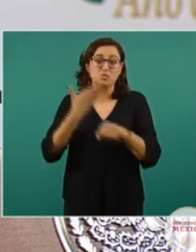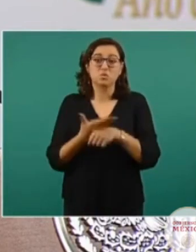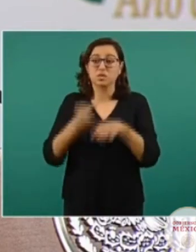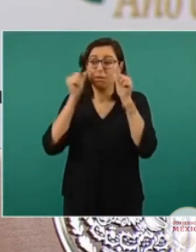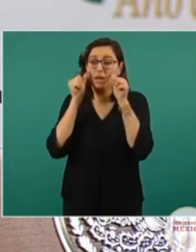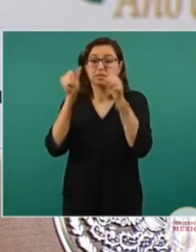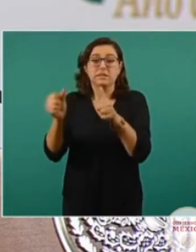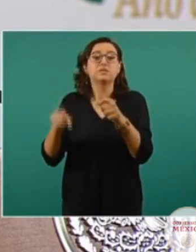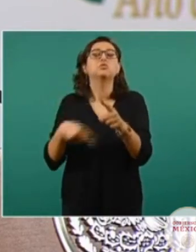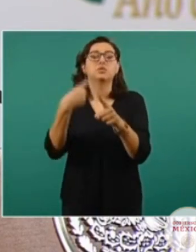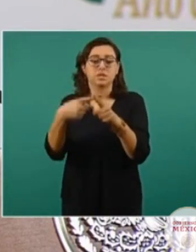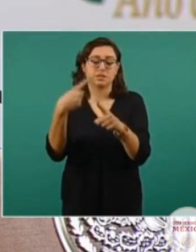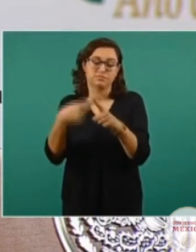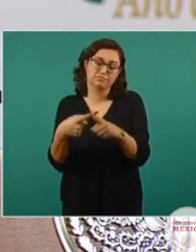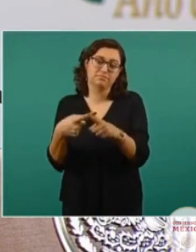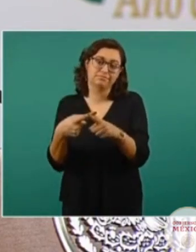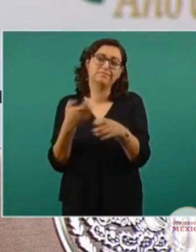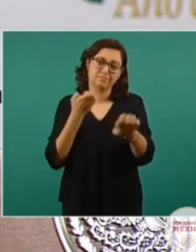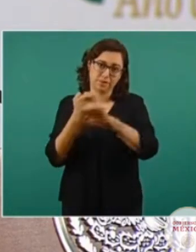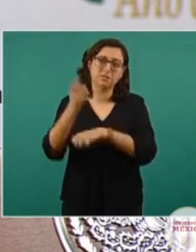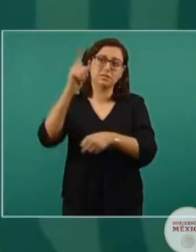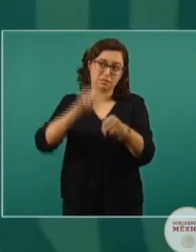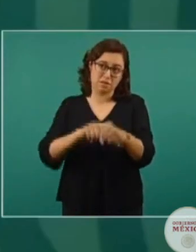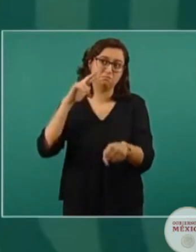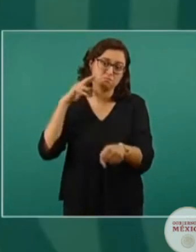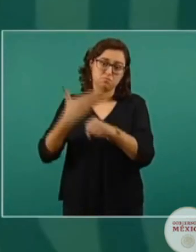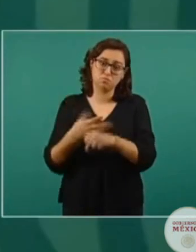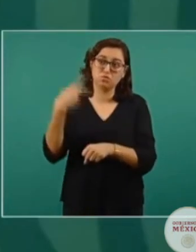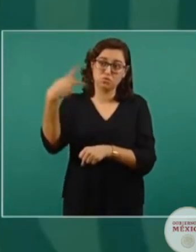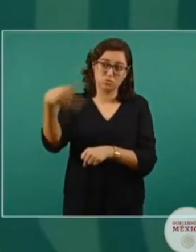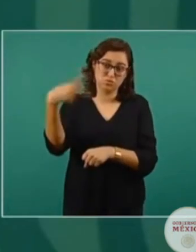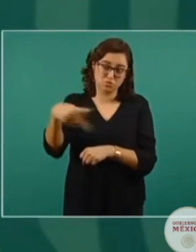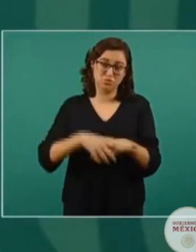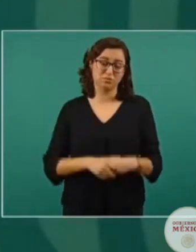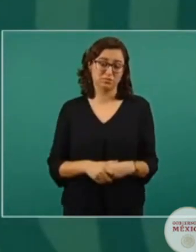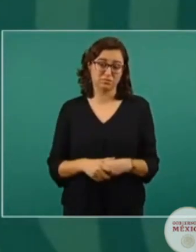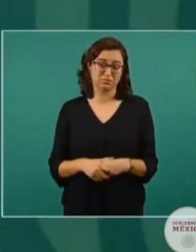atenderlos a las autoridades de los estados. Son del fuero común.